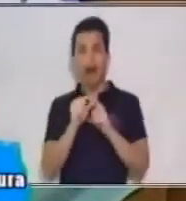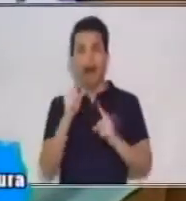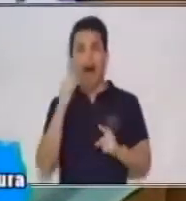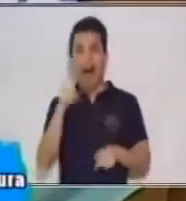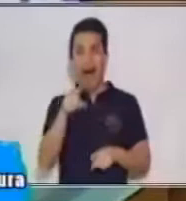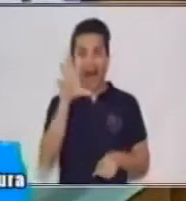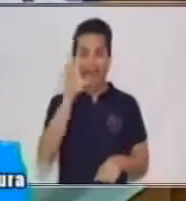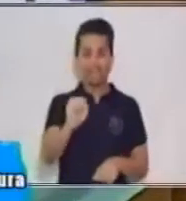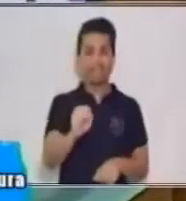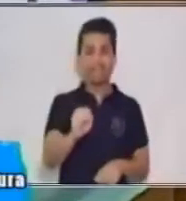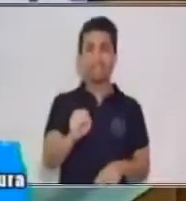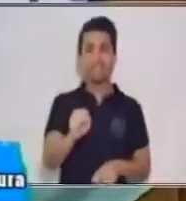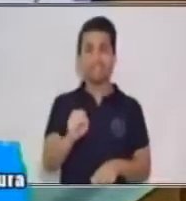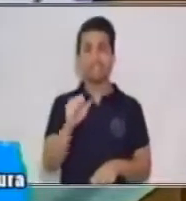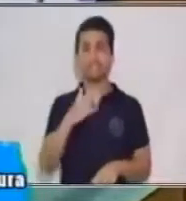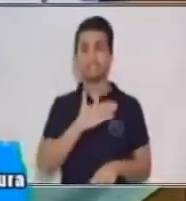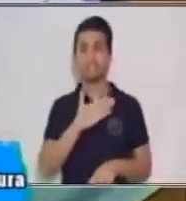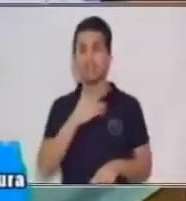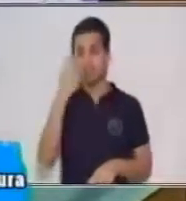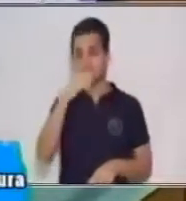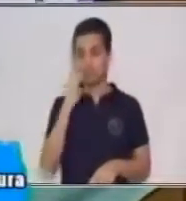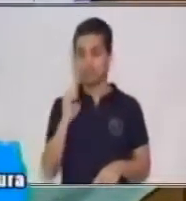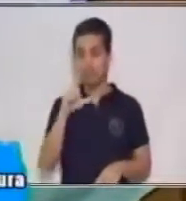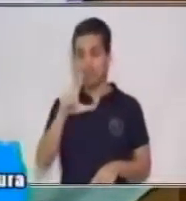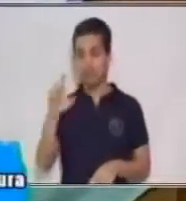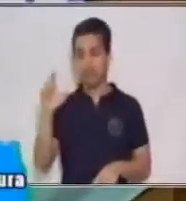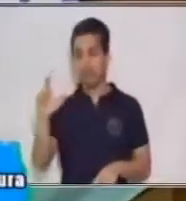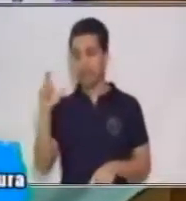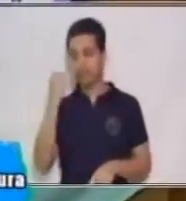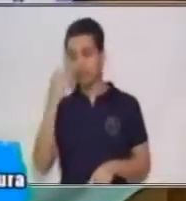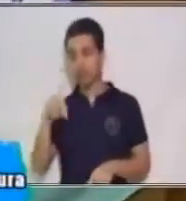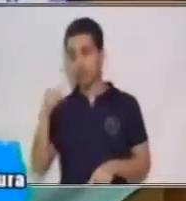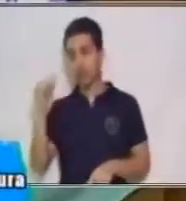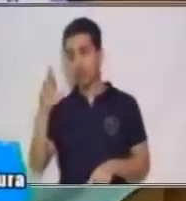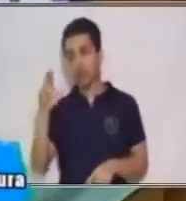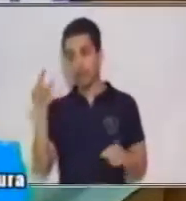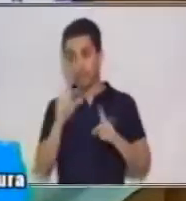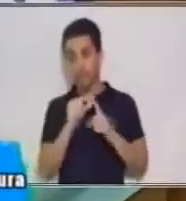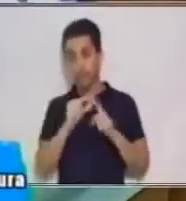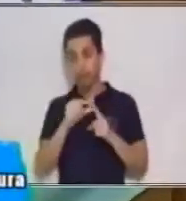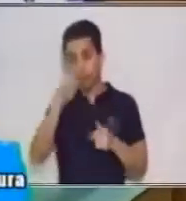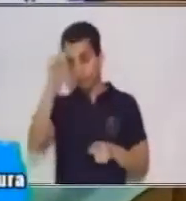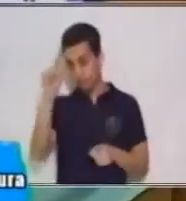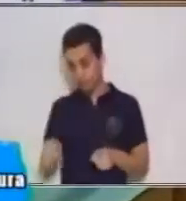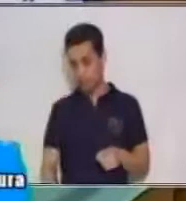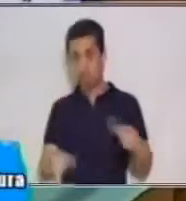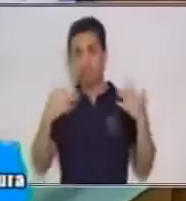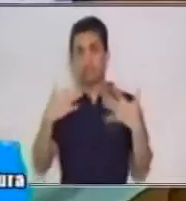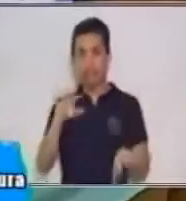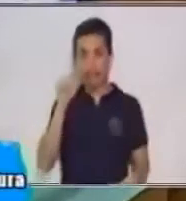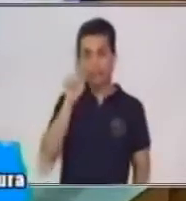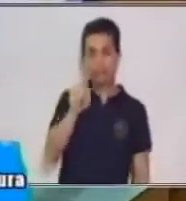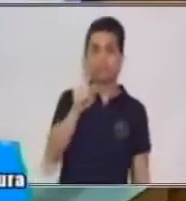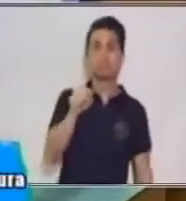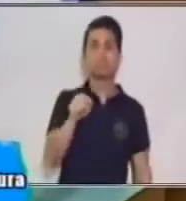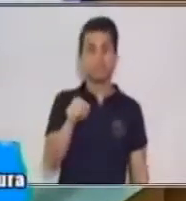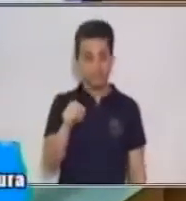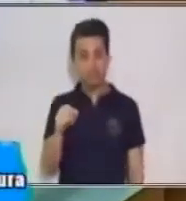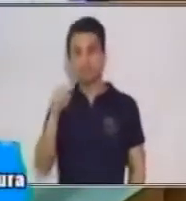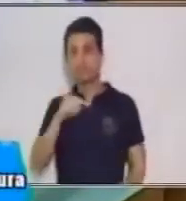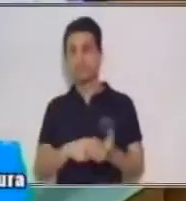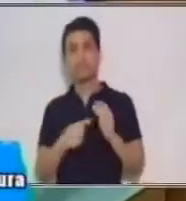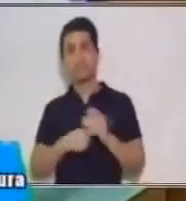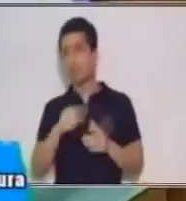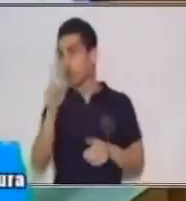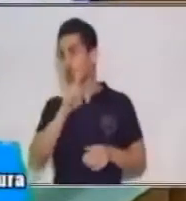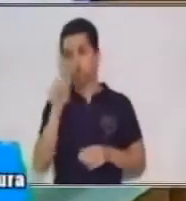encuentras. Estás seleccionando las palabras hasta llegar a la que tú necesitas. Significa que no